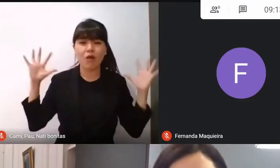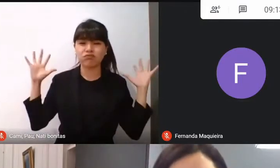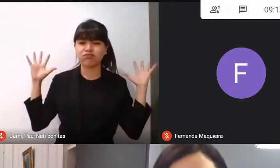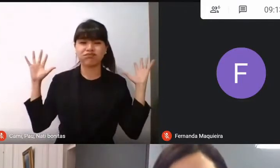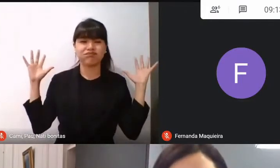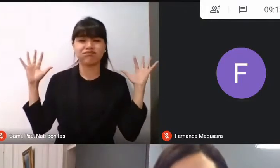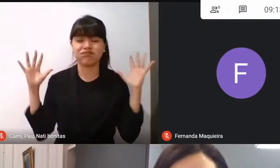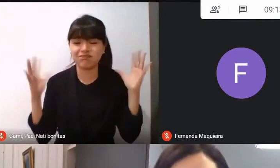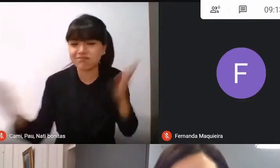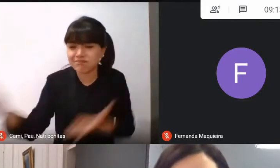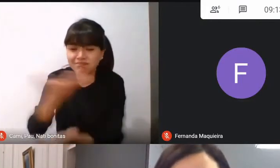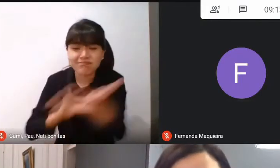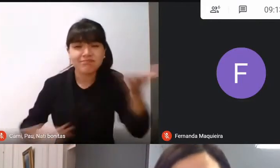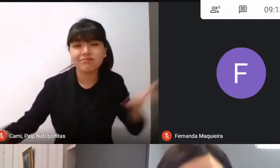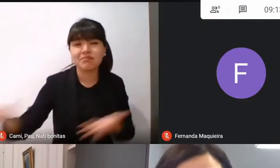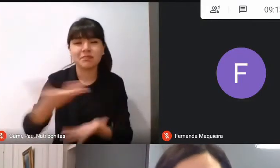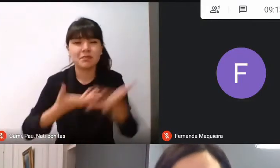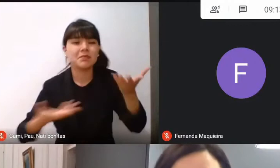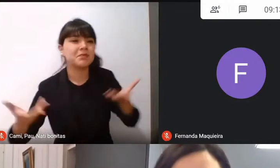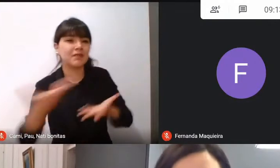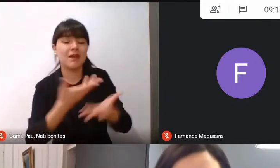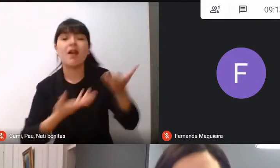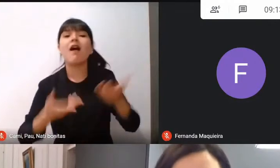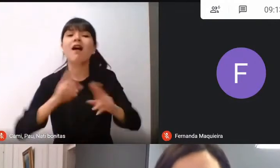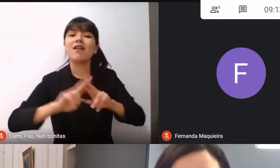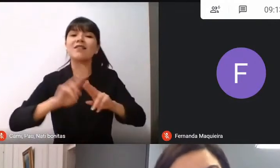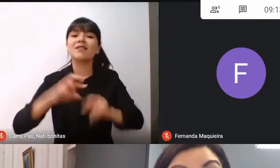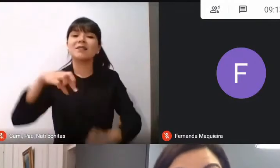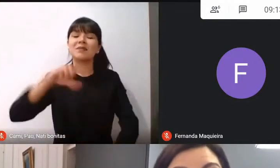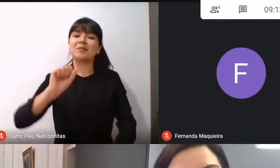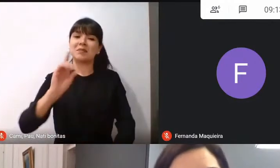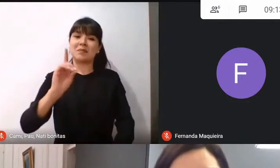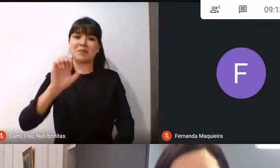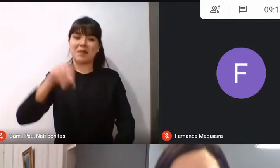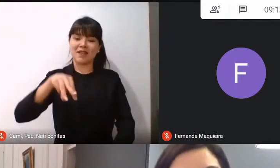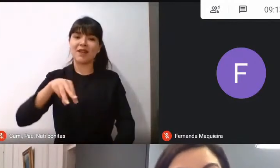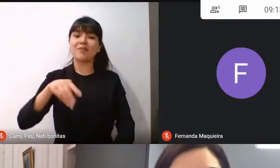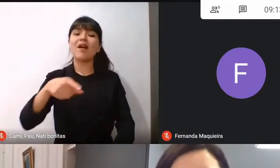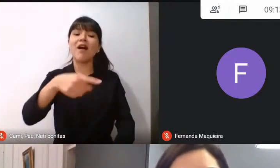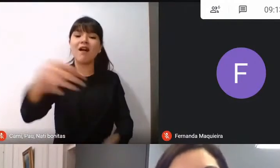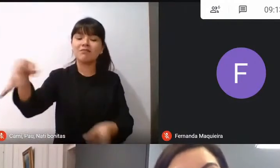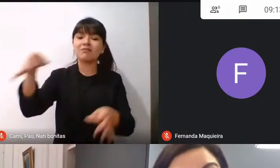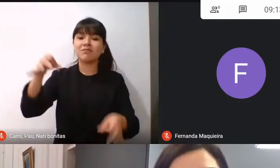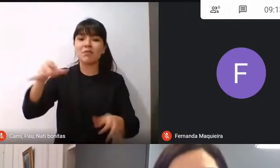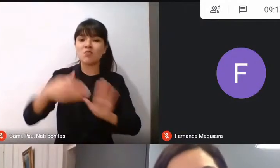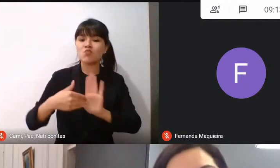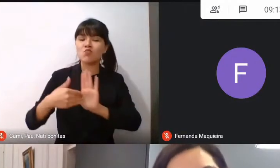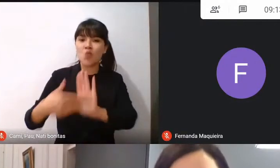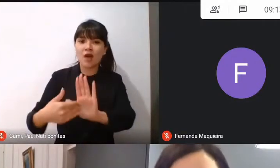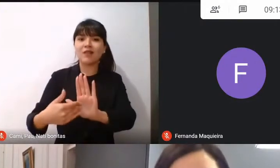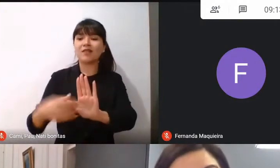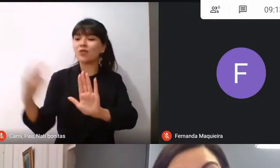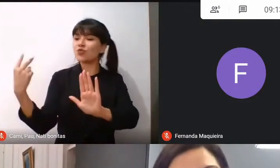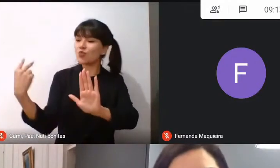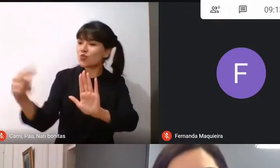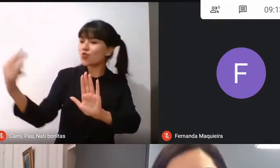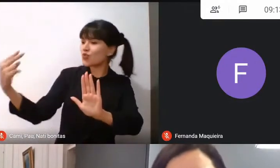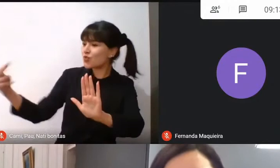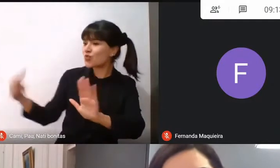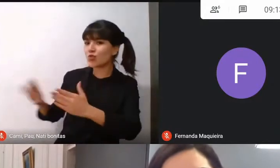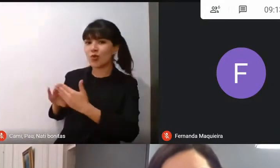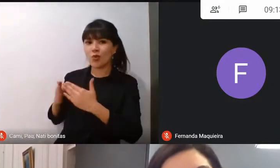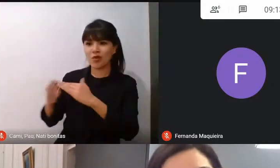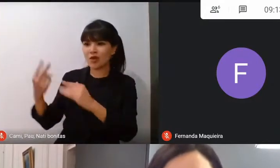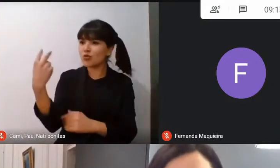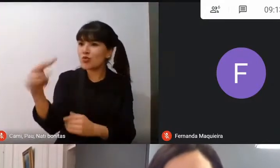a un PADEM que refleje sus PADEM y refleje sus necesidades pero sobre todo